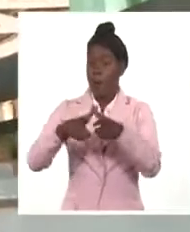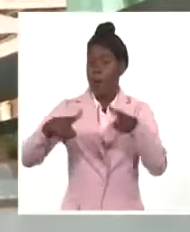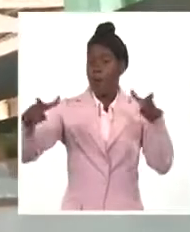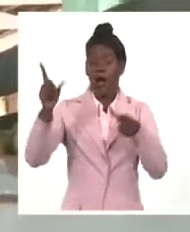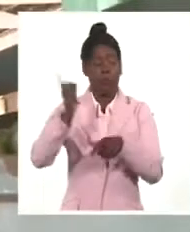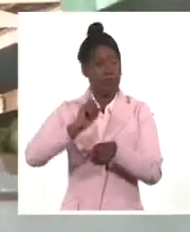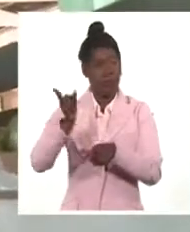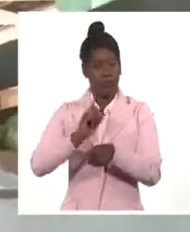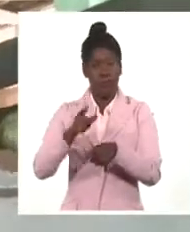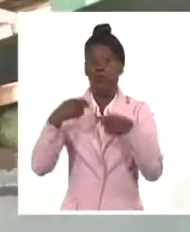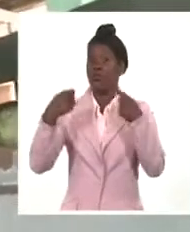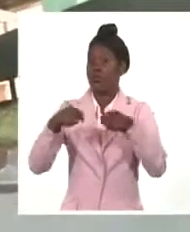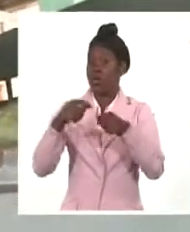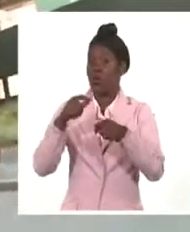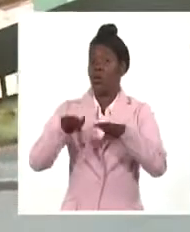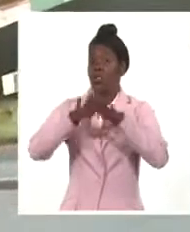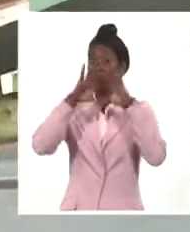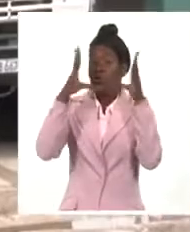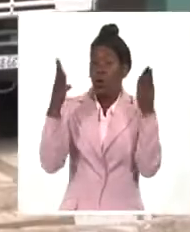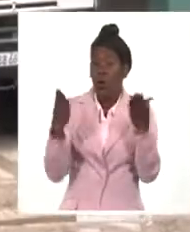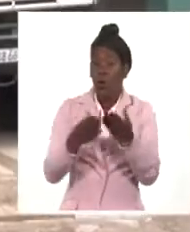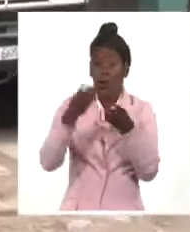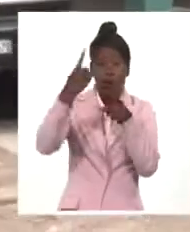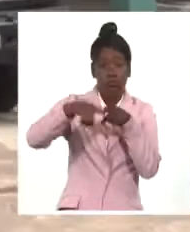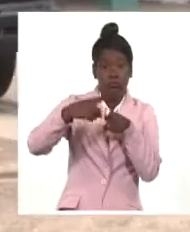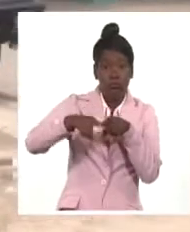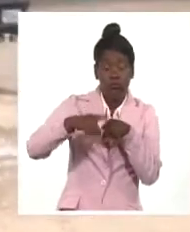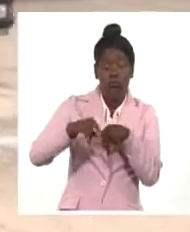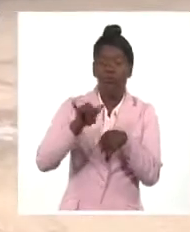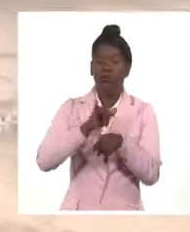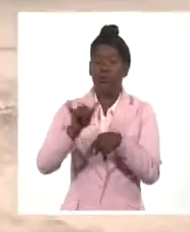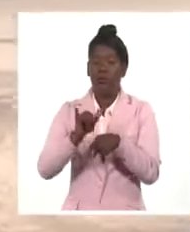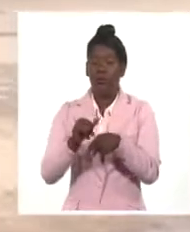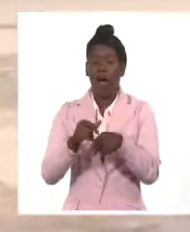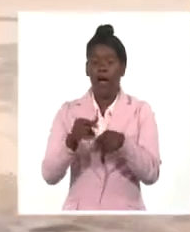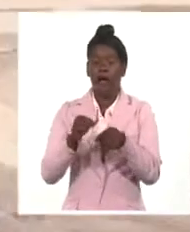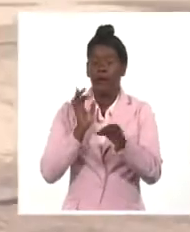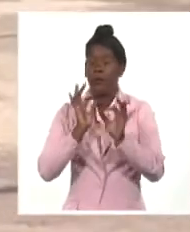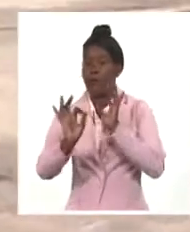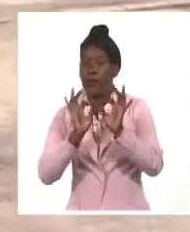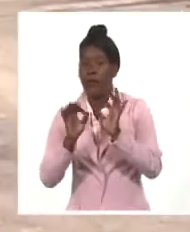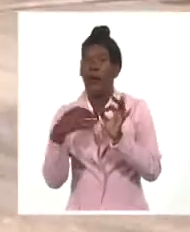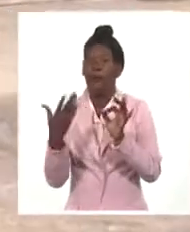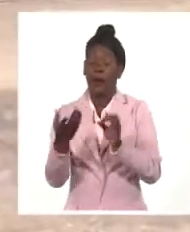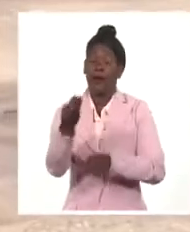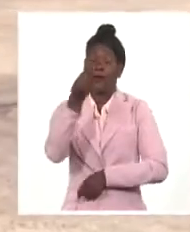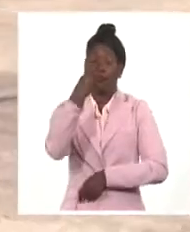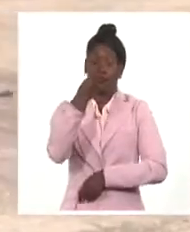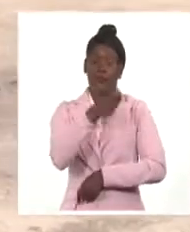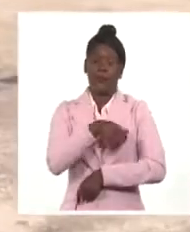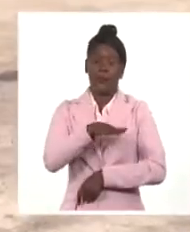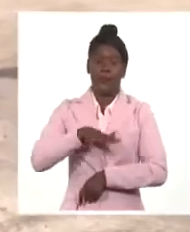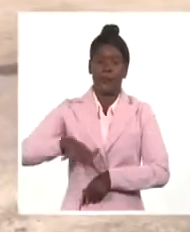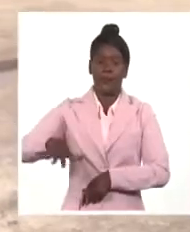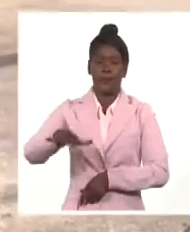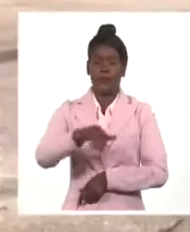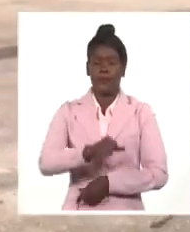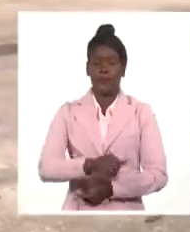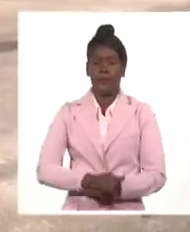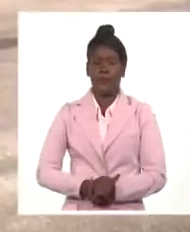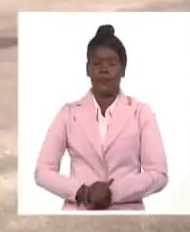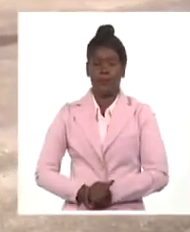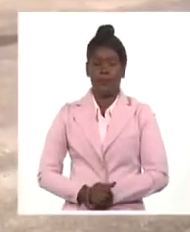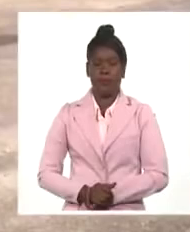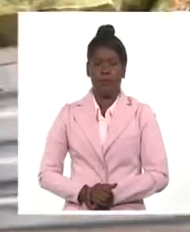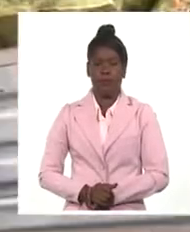implica tirar por la borda los escasos recursos disponibles para la agricultura. Manolo Rodríguez Salas,